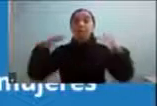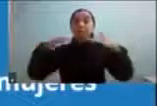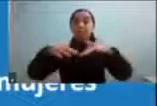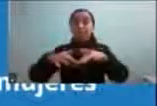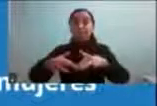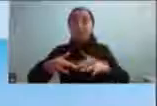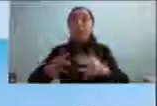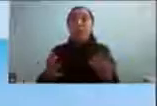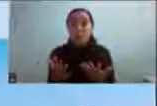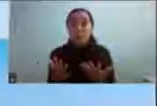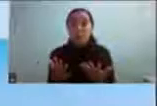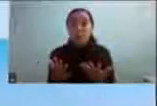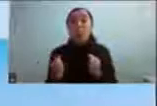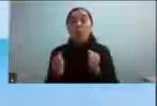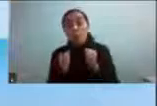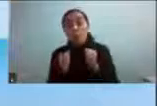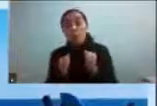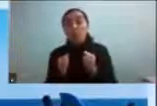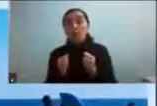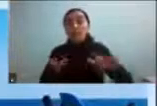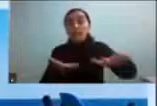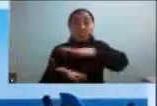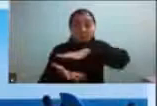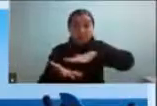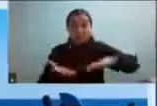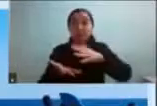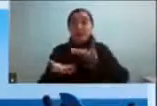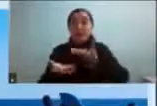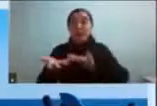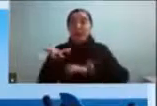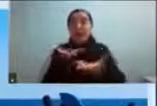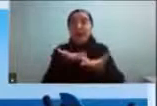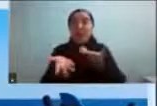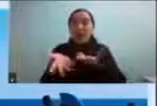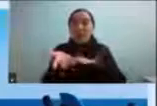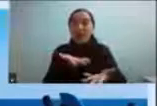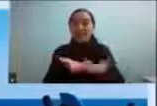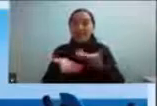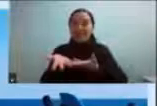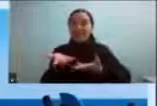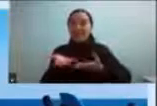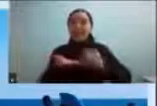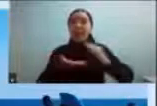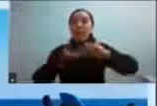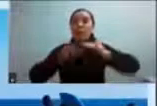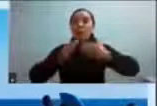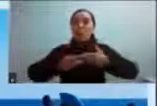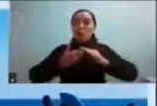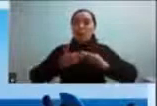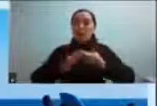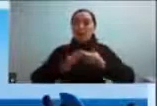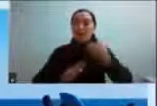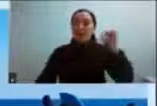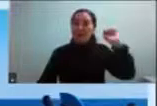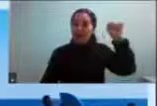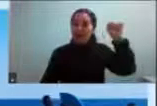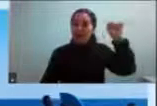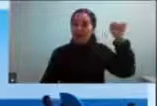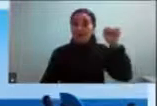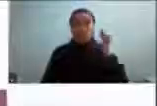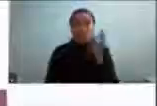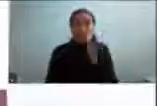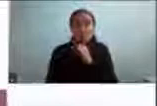poder generar espacios de compartir para la comunidad autista porque es algo que en realidad no existe